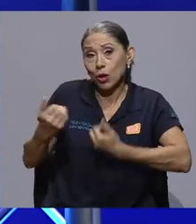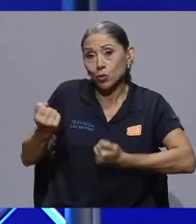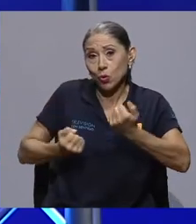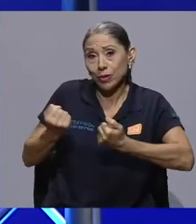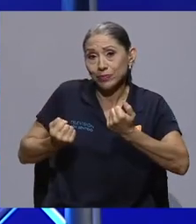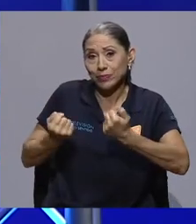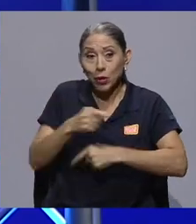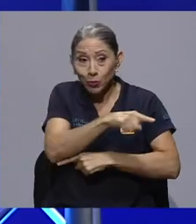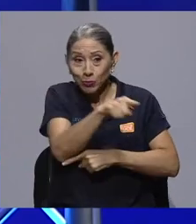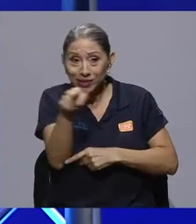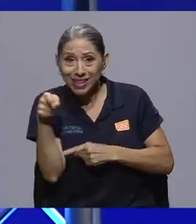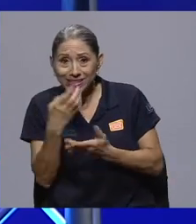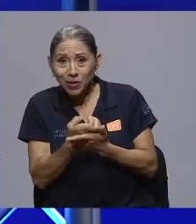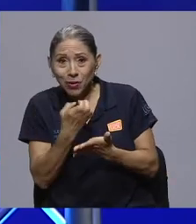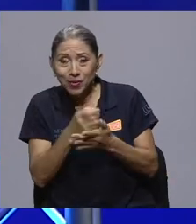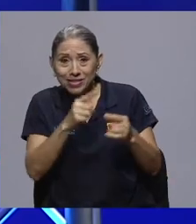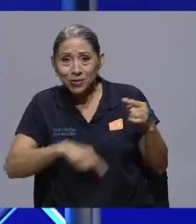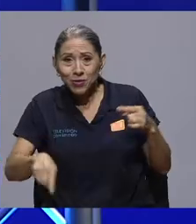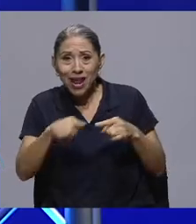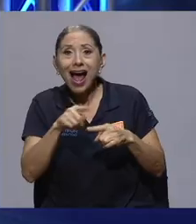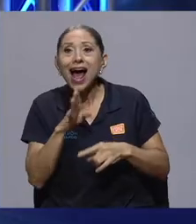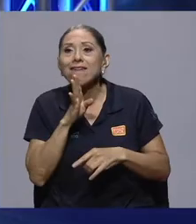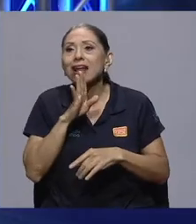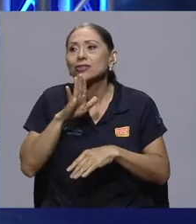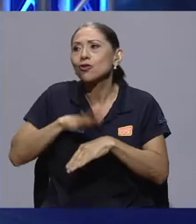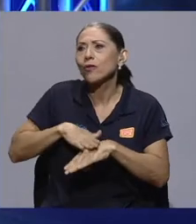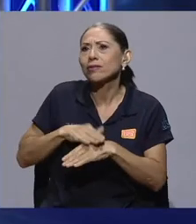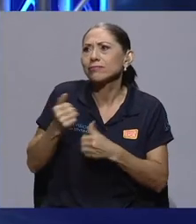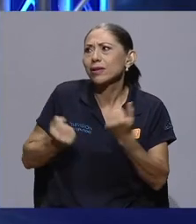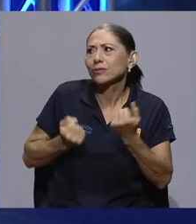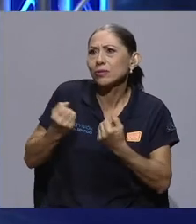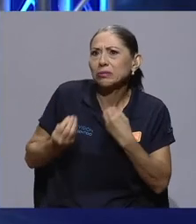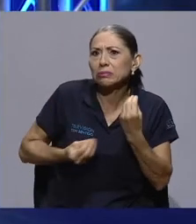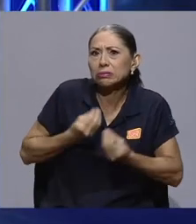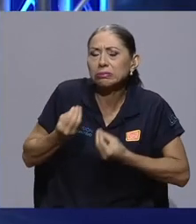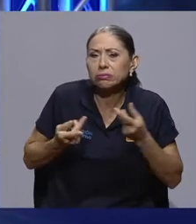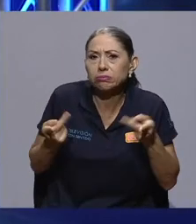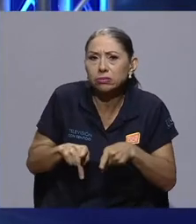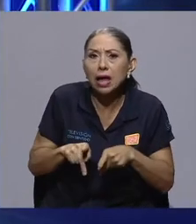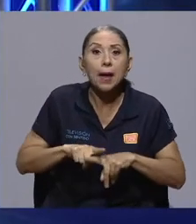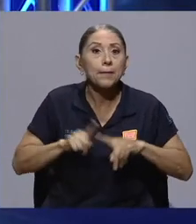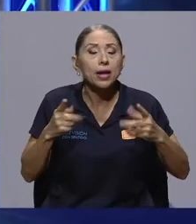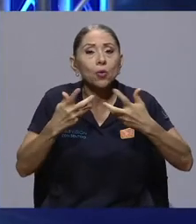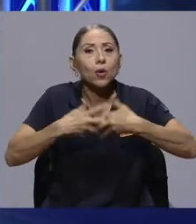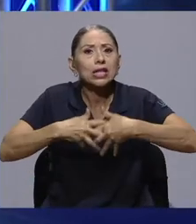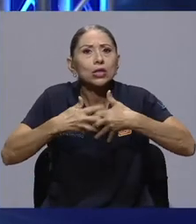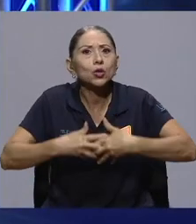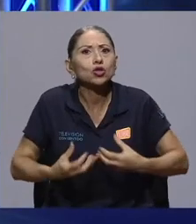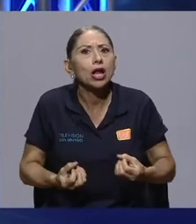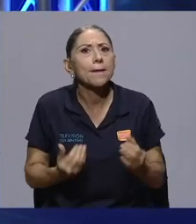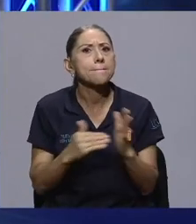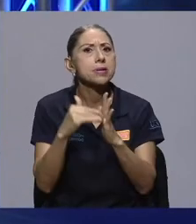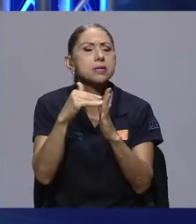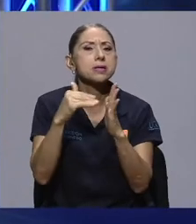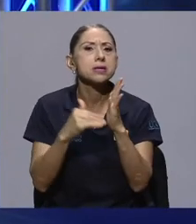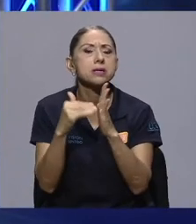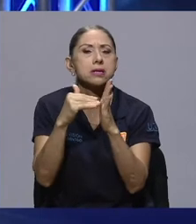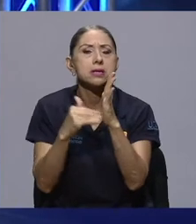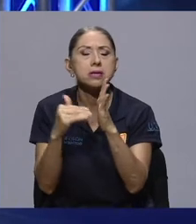economía circular, hablan mucho de la inutilidad del automóvil, por ejemplo. Pero hay una industria multimillonaria en el planeta que se mueve